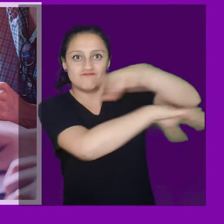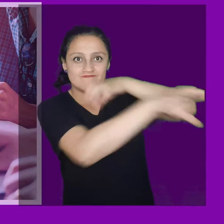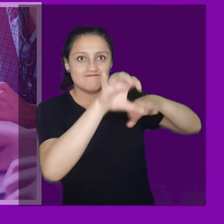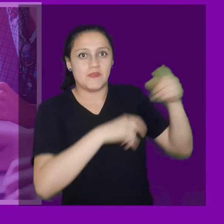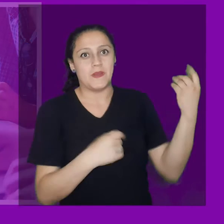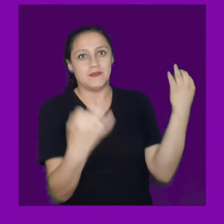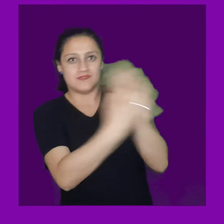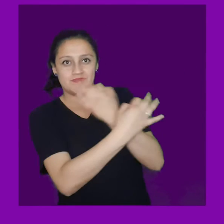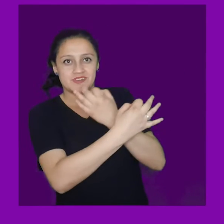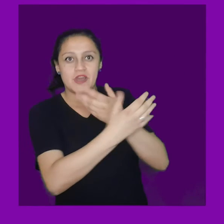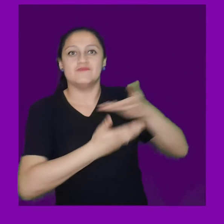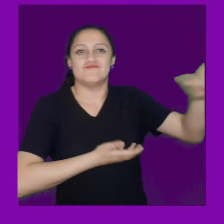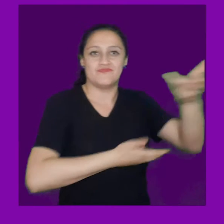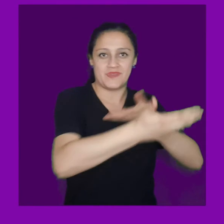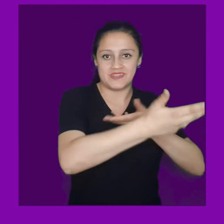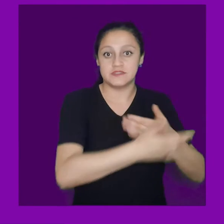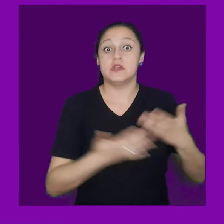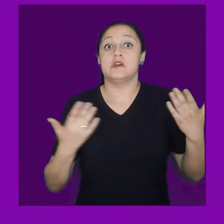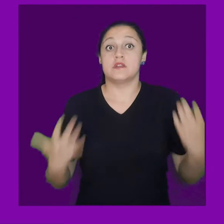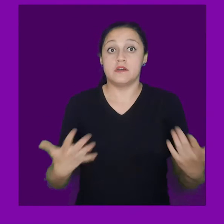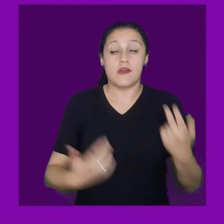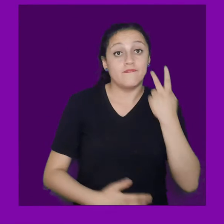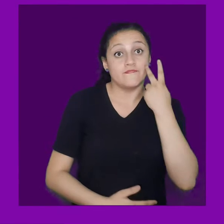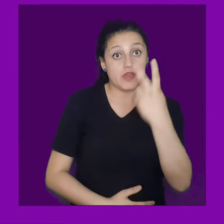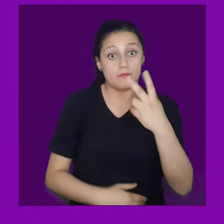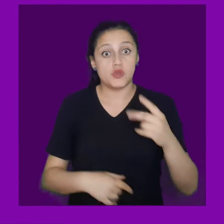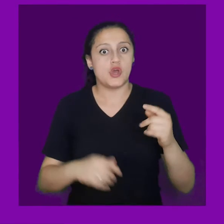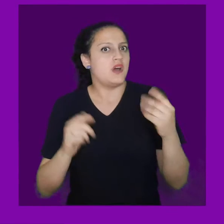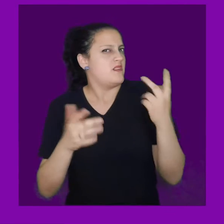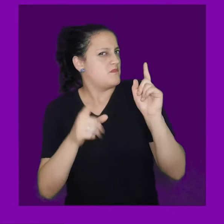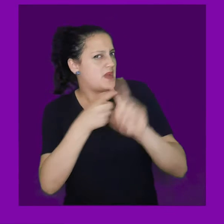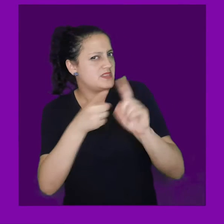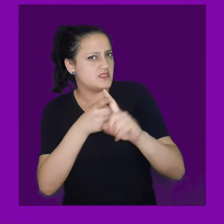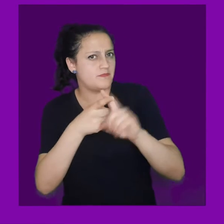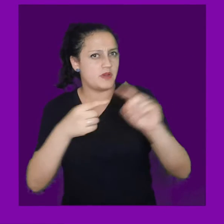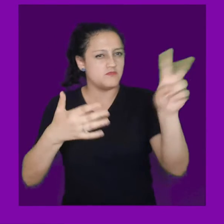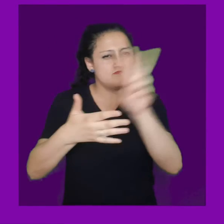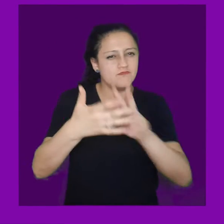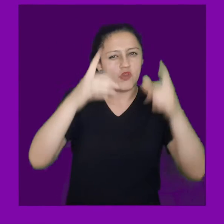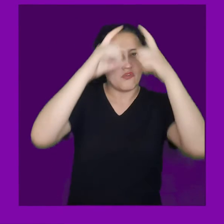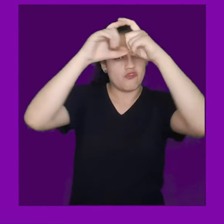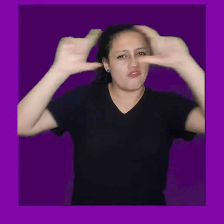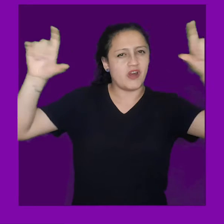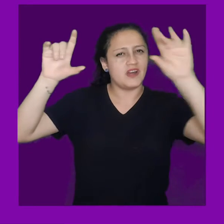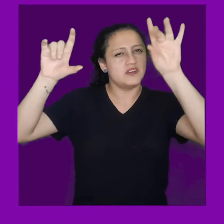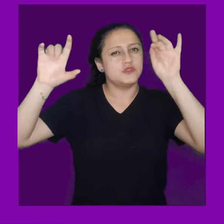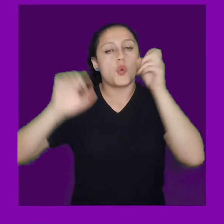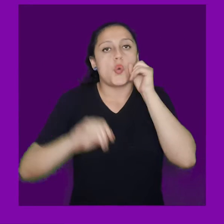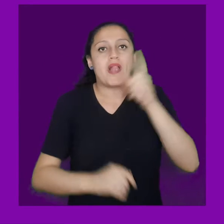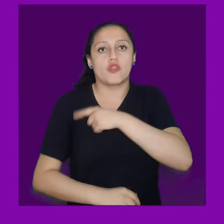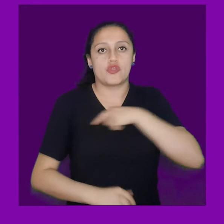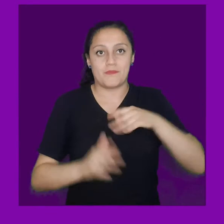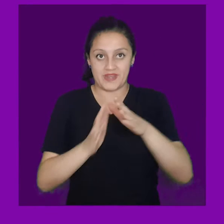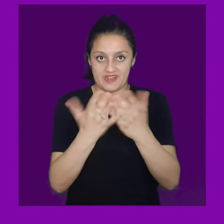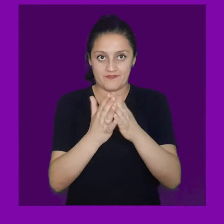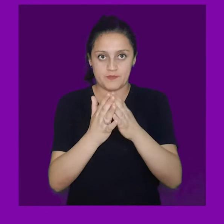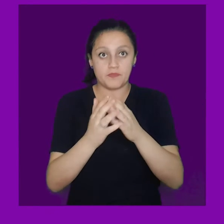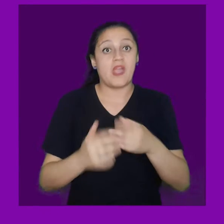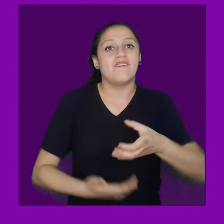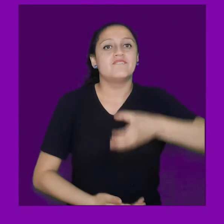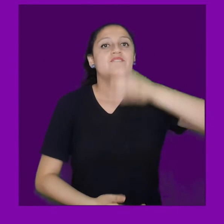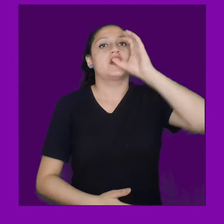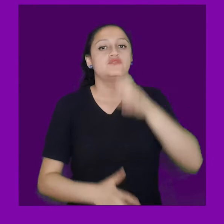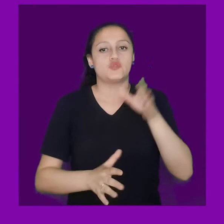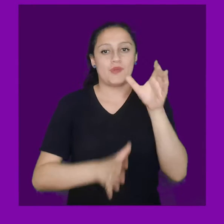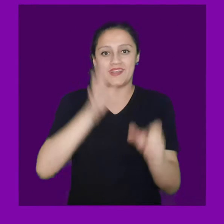de tu parte. Revisemos a continuación el ejemplo de posible clase de taller literario de la que debamos participar. Leeremos en